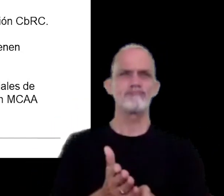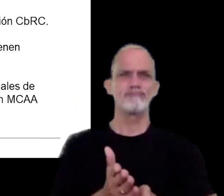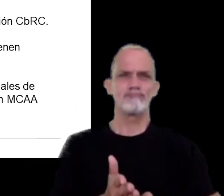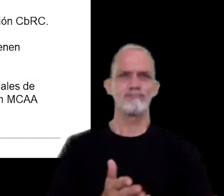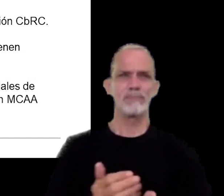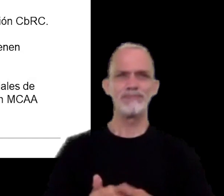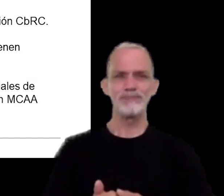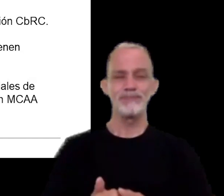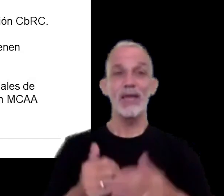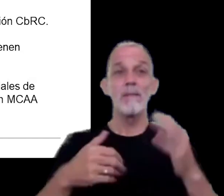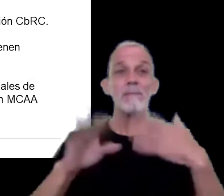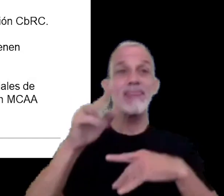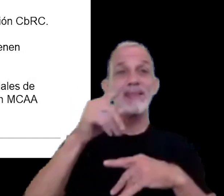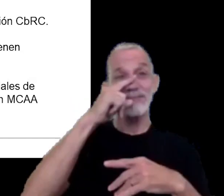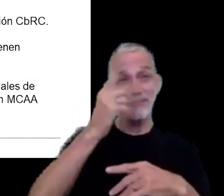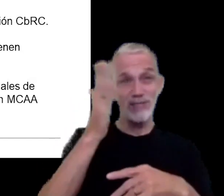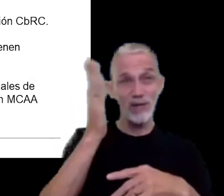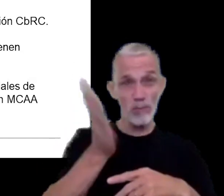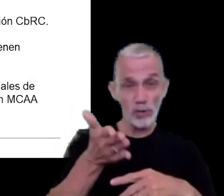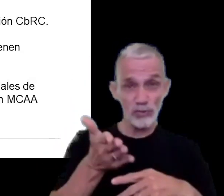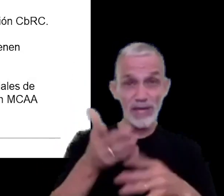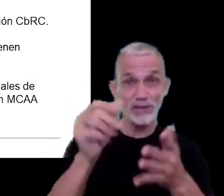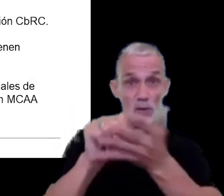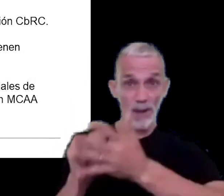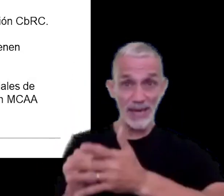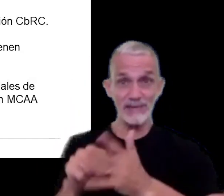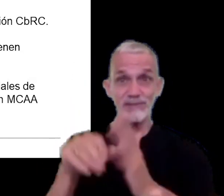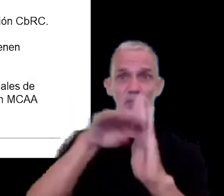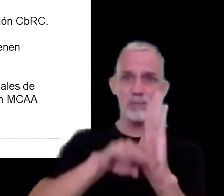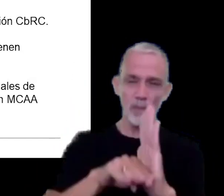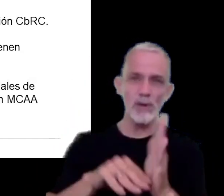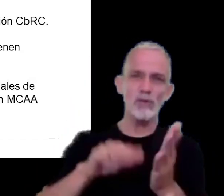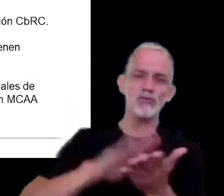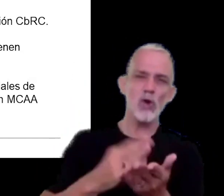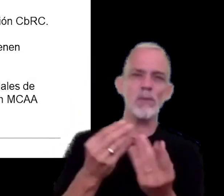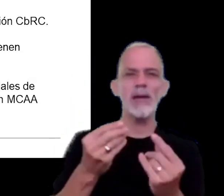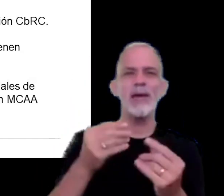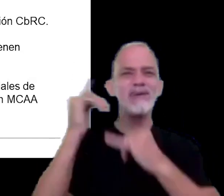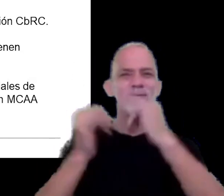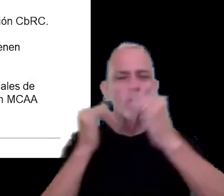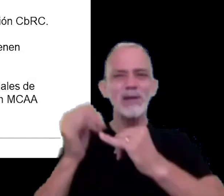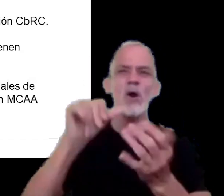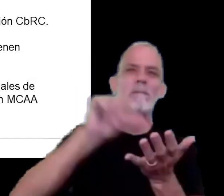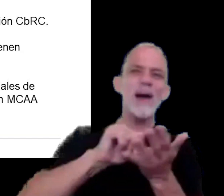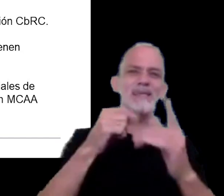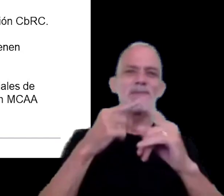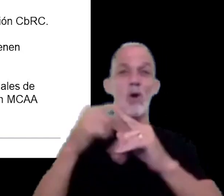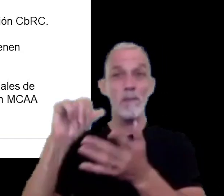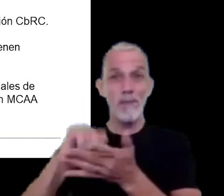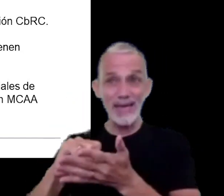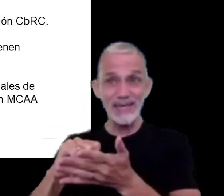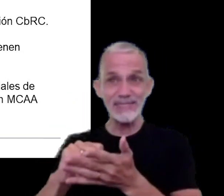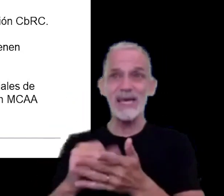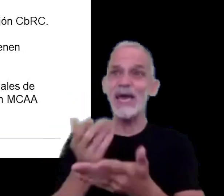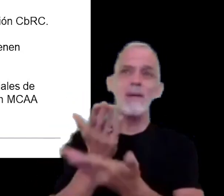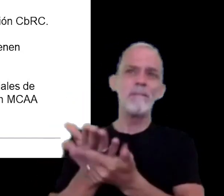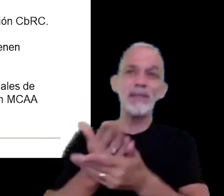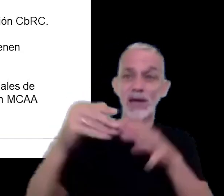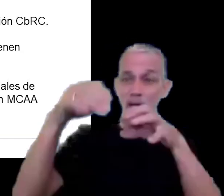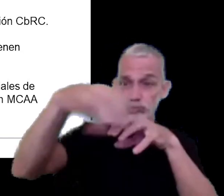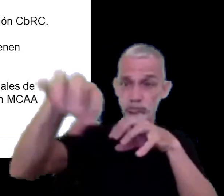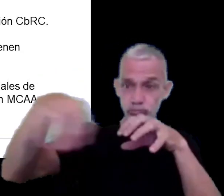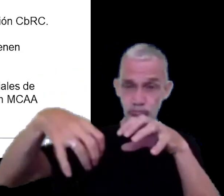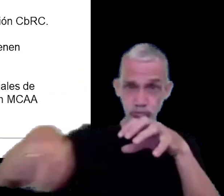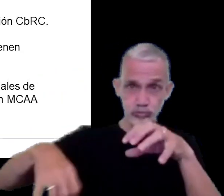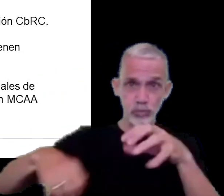y más del 75 por ciento de los países que han implementado normas sobre informes país por país exigen que las filiales de